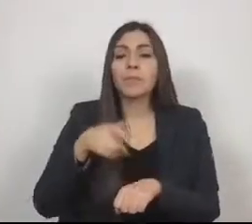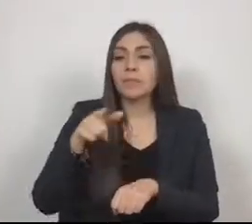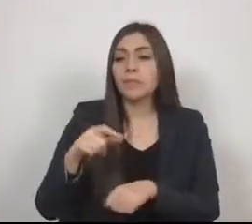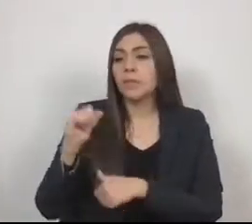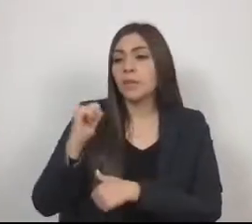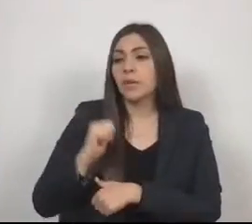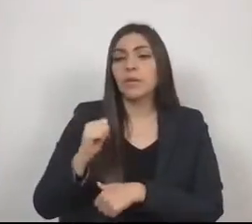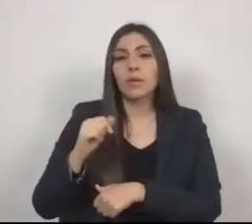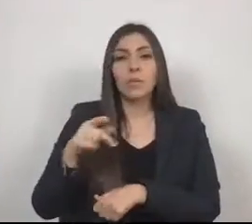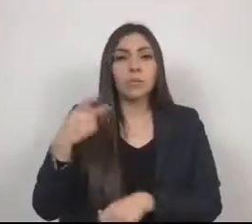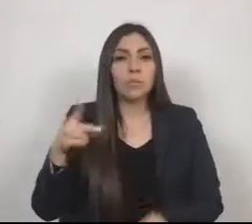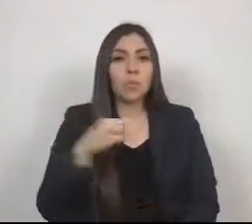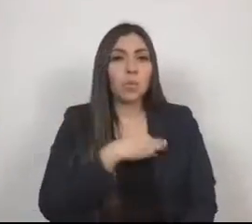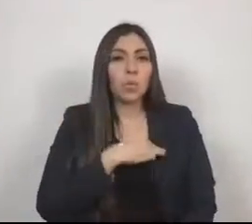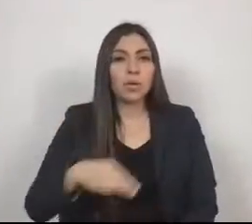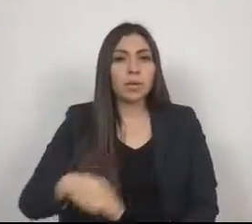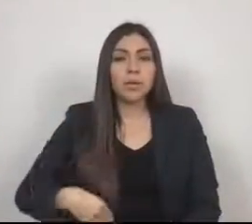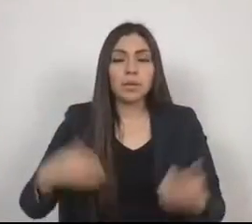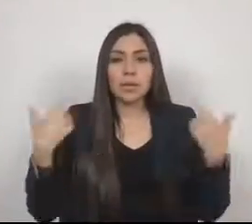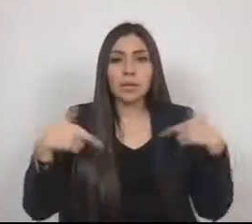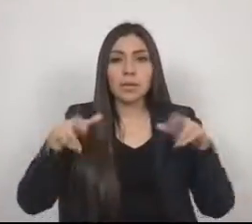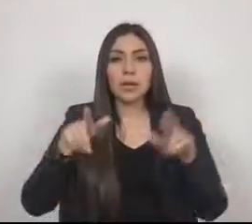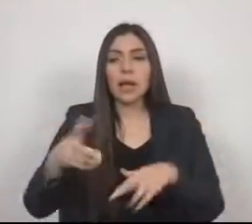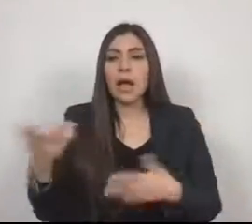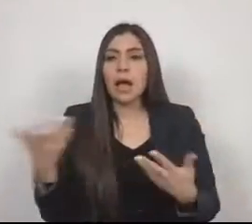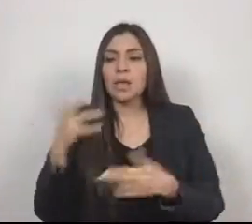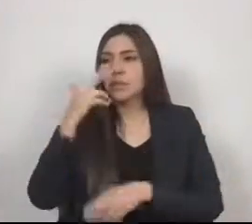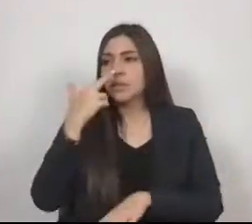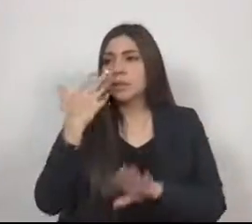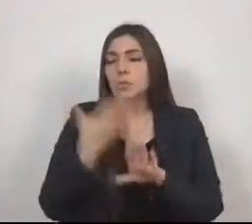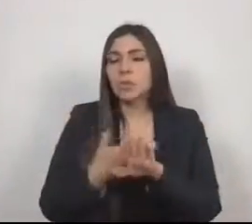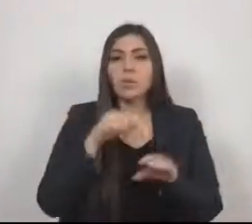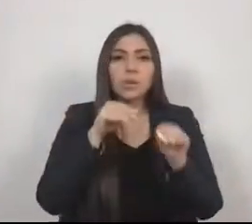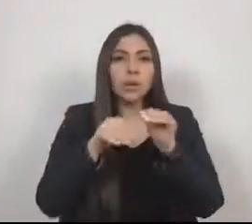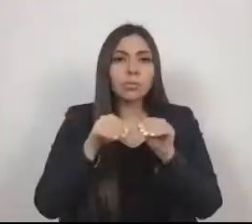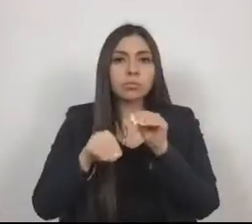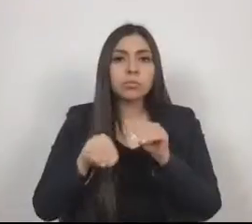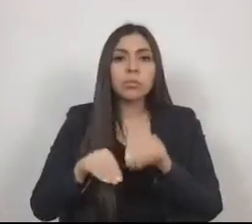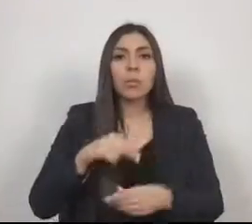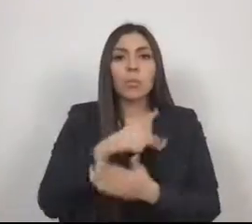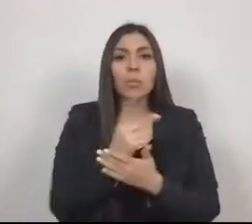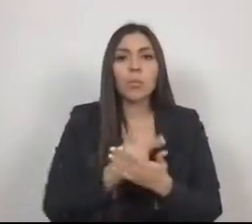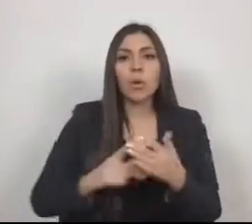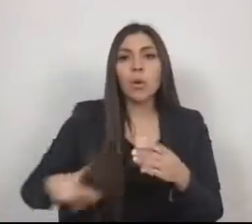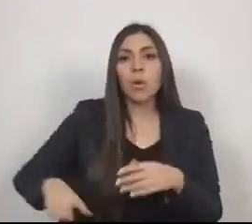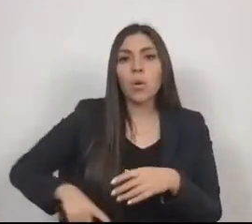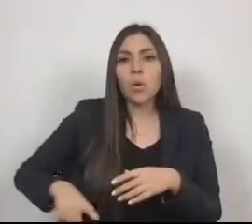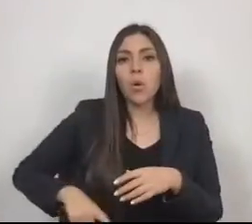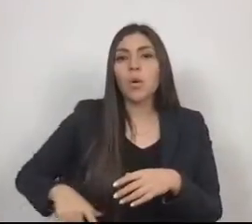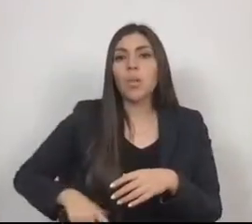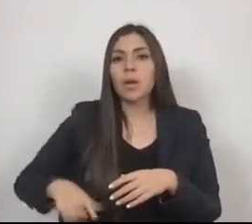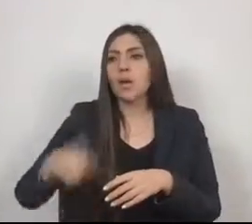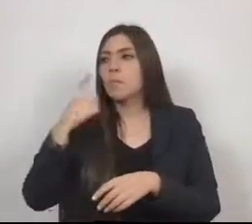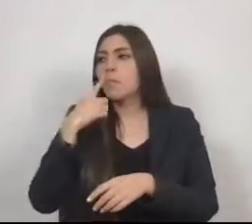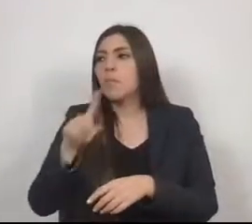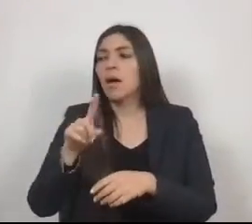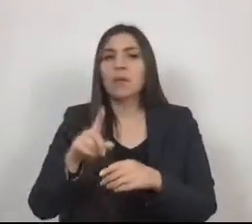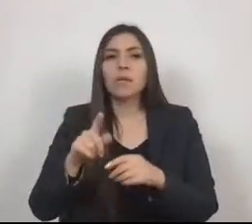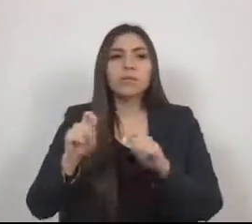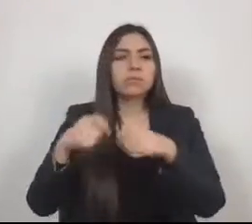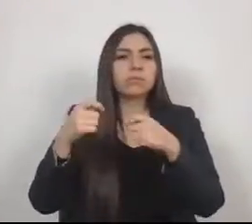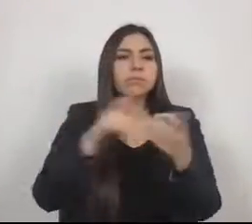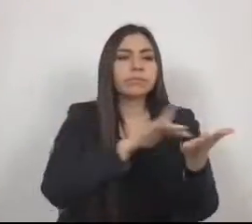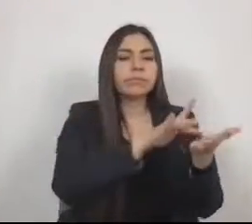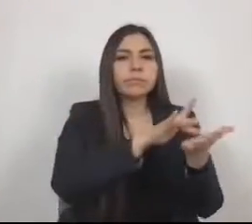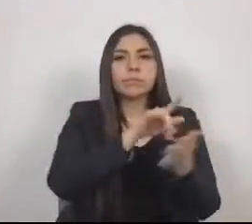de ejecutar programas y acciones públicas tendientes a satisfacer las necesidades concretas